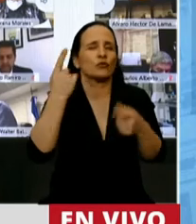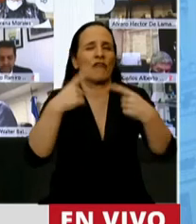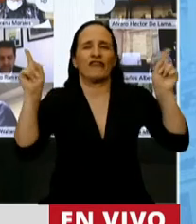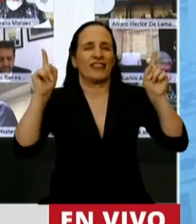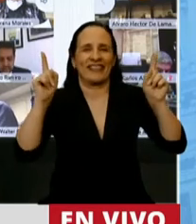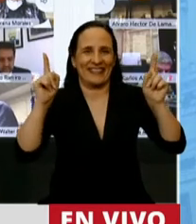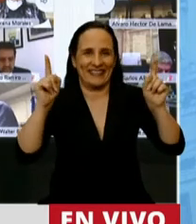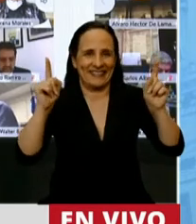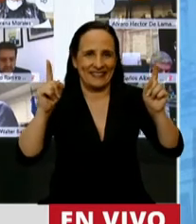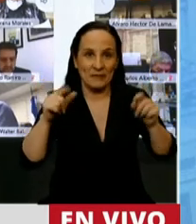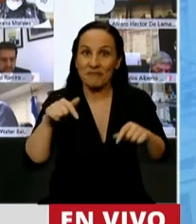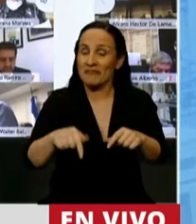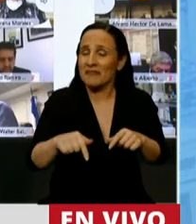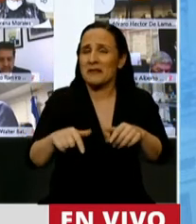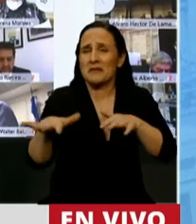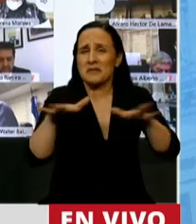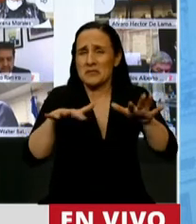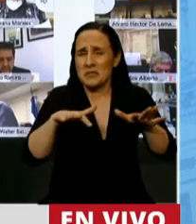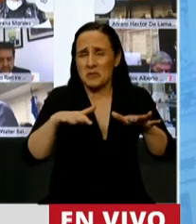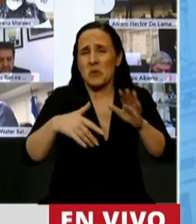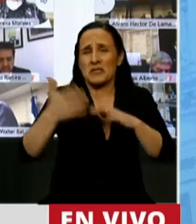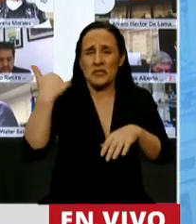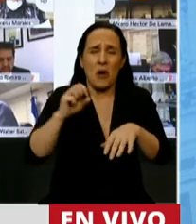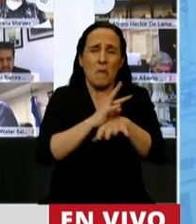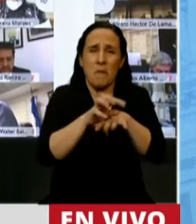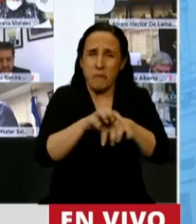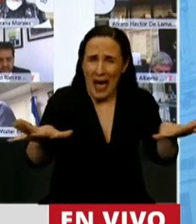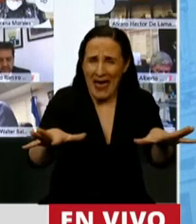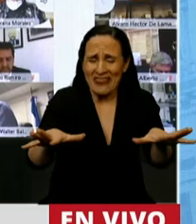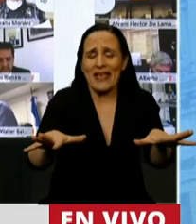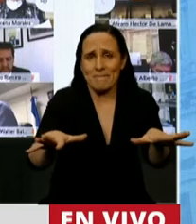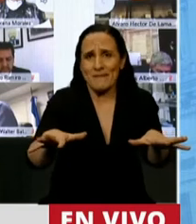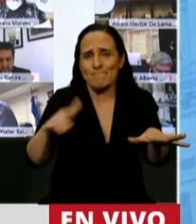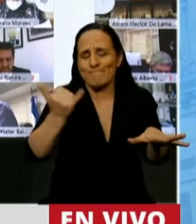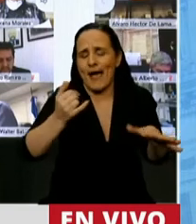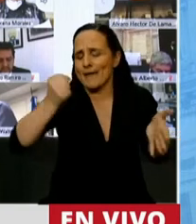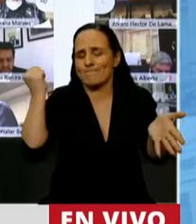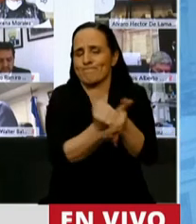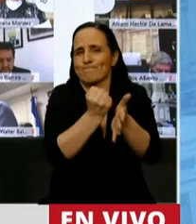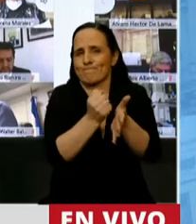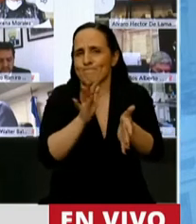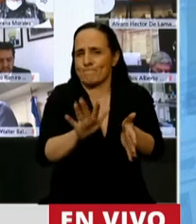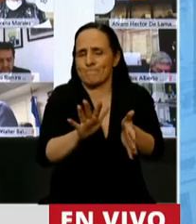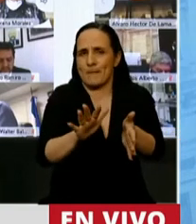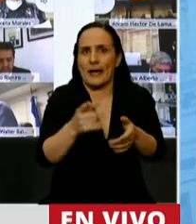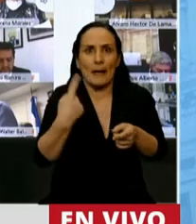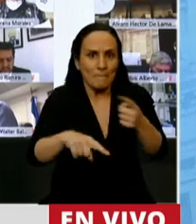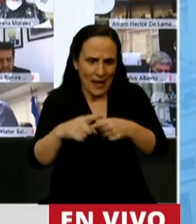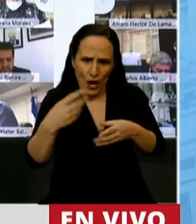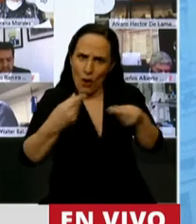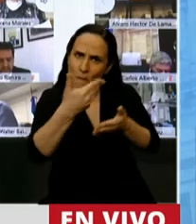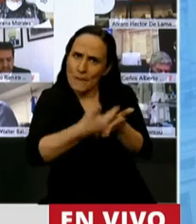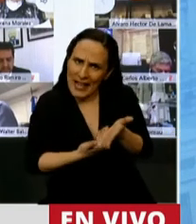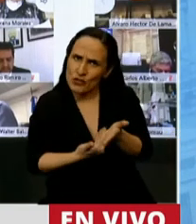Este es, a pesar del dramático impacto de la pandemia sobre el conjunto de los países del mundo, un presupuesto expansivo.